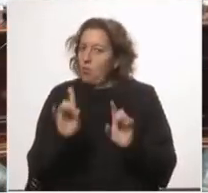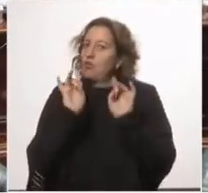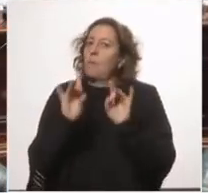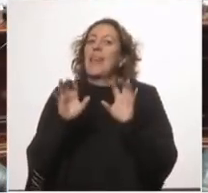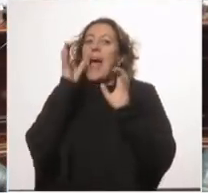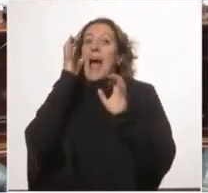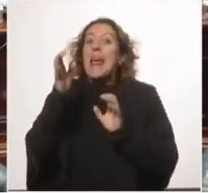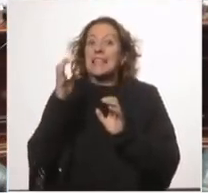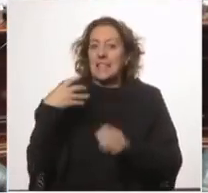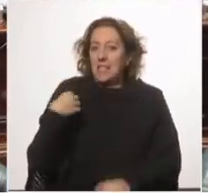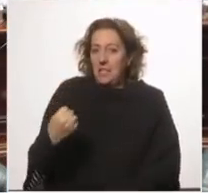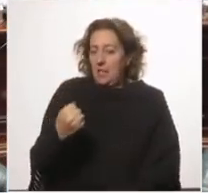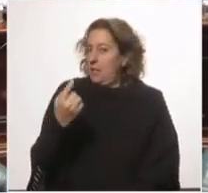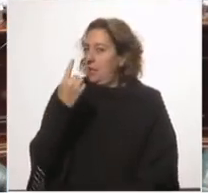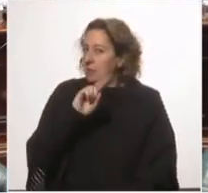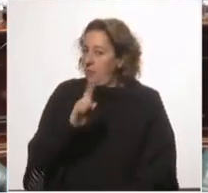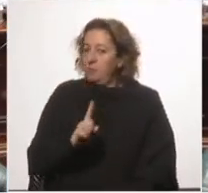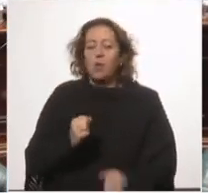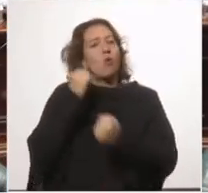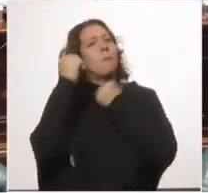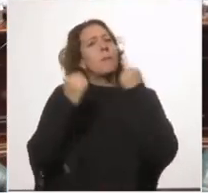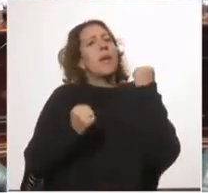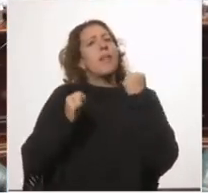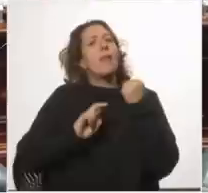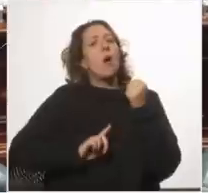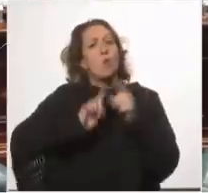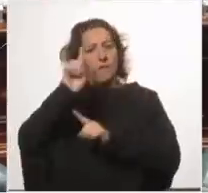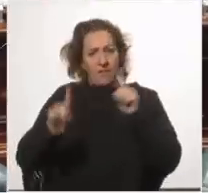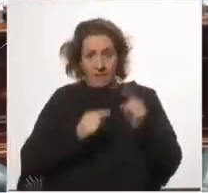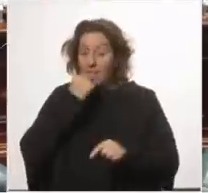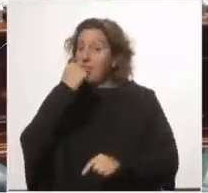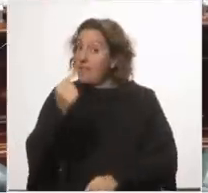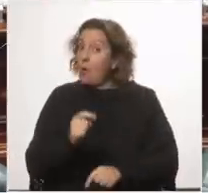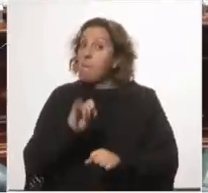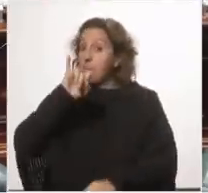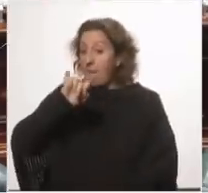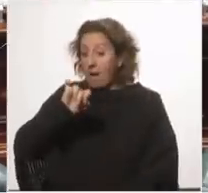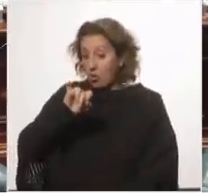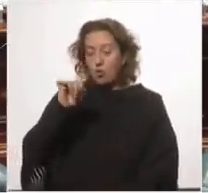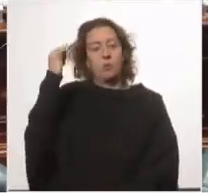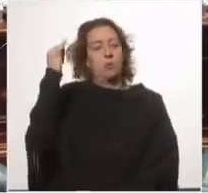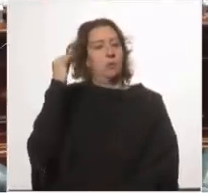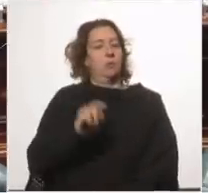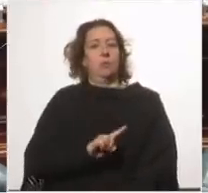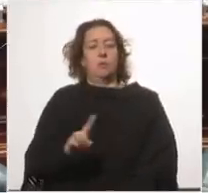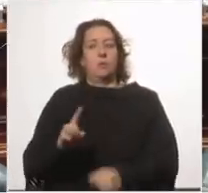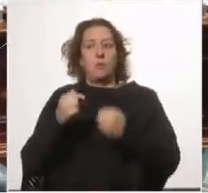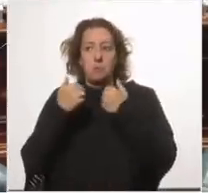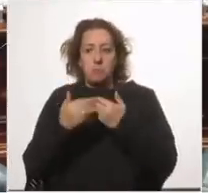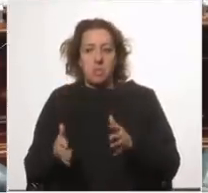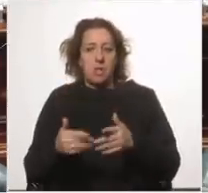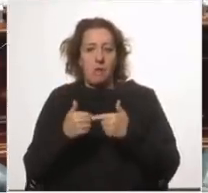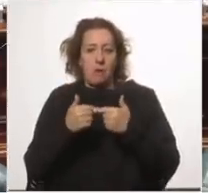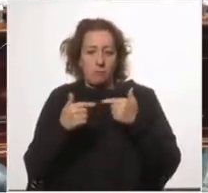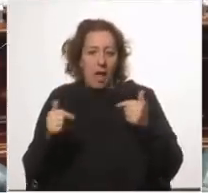el Instituto de Economía de la UDELAR dijo en mayo que si no se aplicaba medidas de contención y de protección iban a ver 100.000